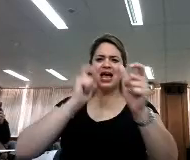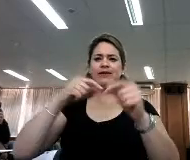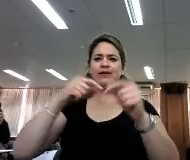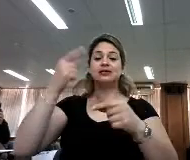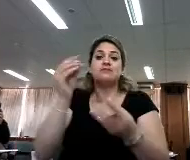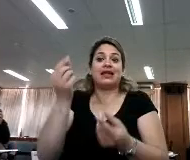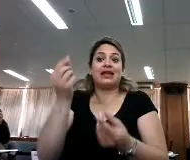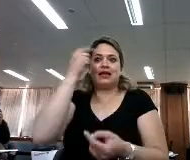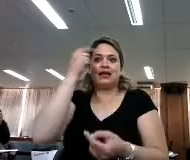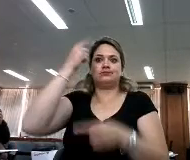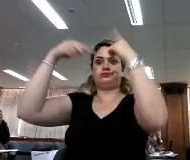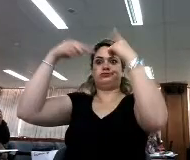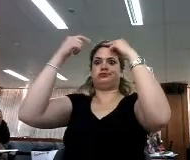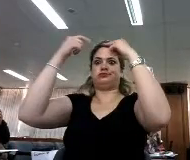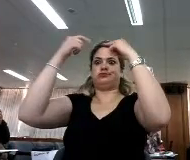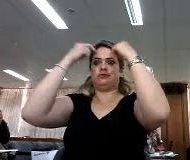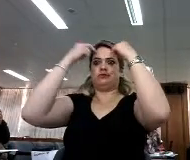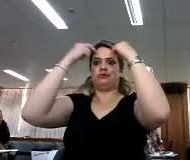historias.